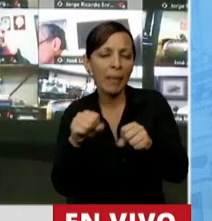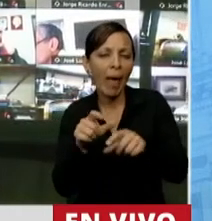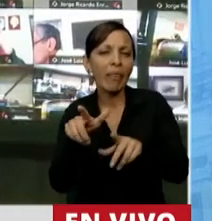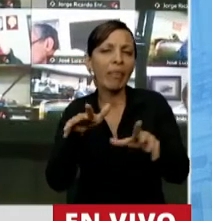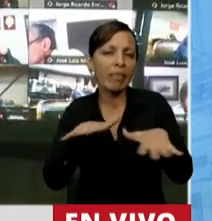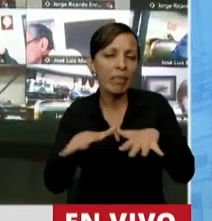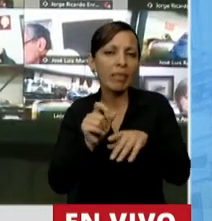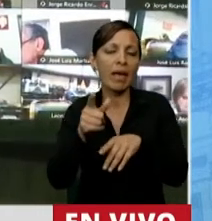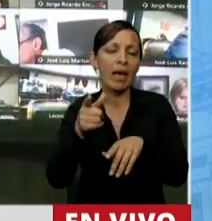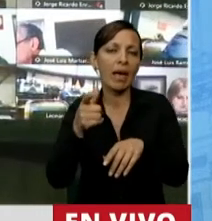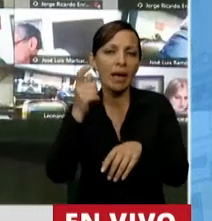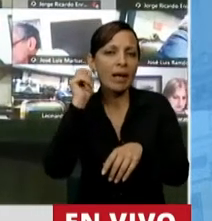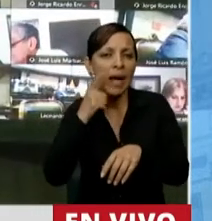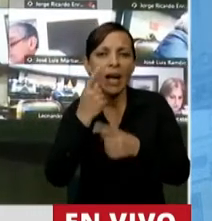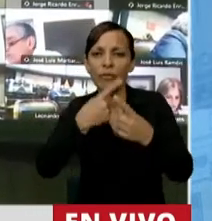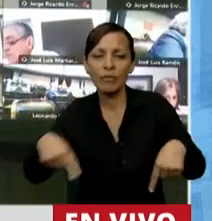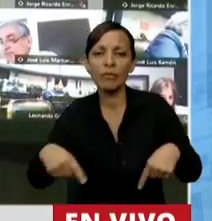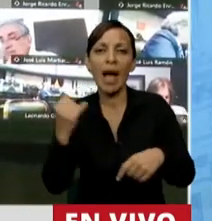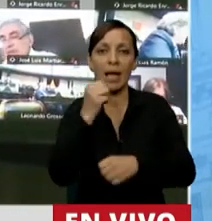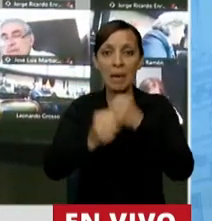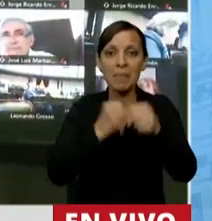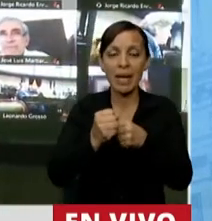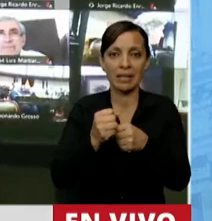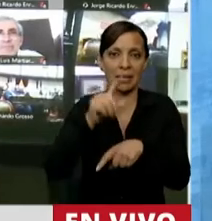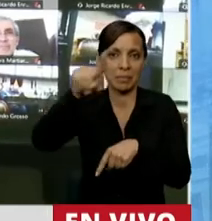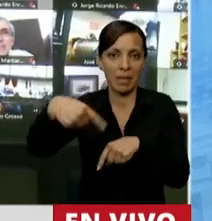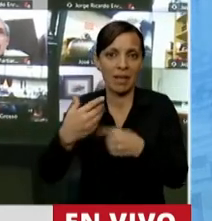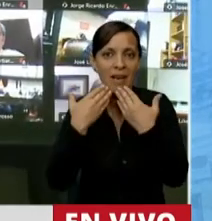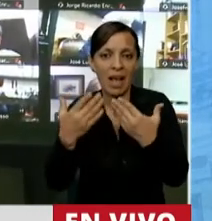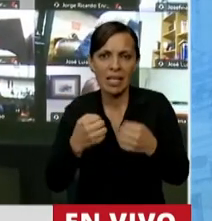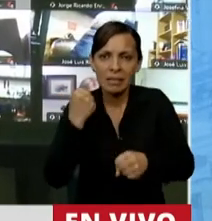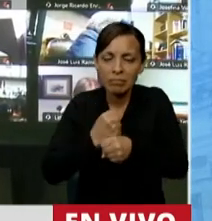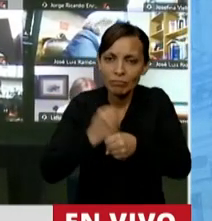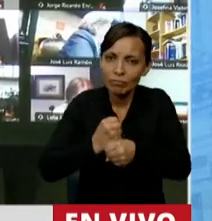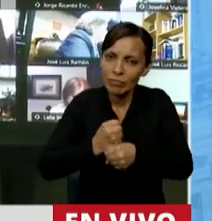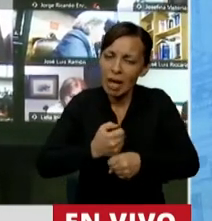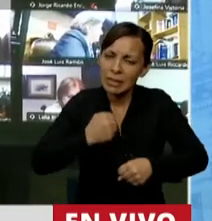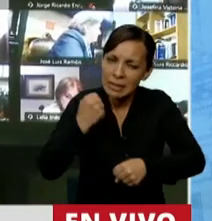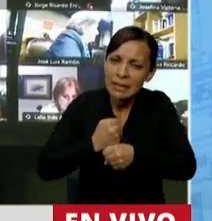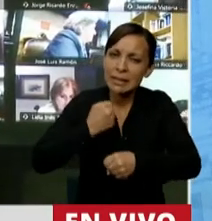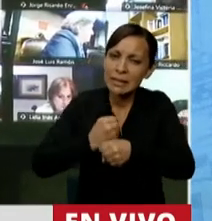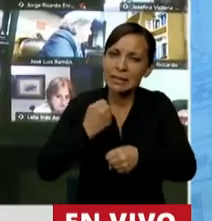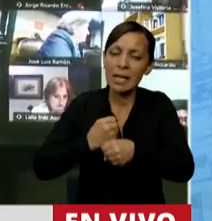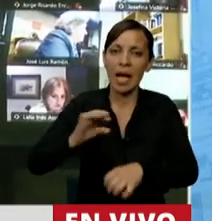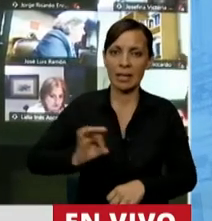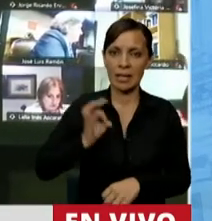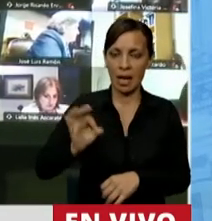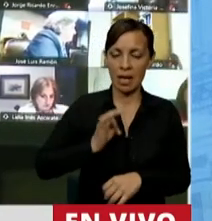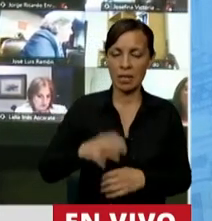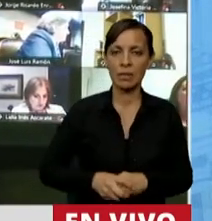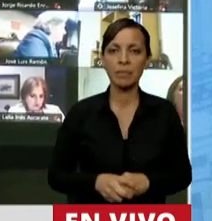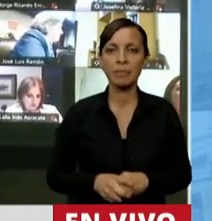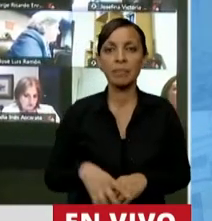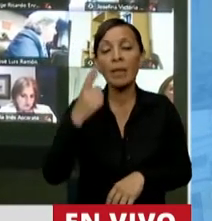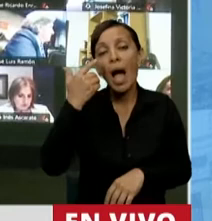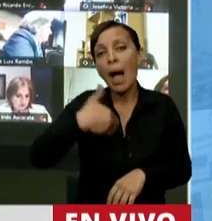pequeñas y medianas empresas producto del trabajo y apostará al trabajo de muchos años. Veremos en